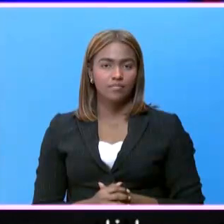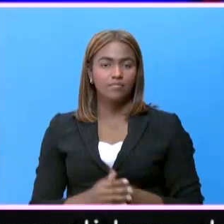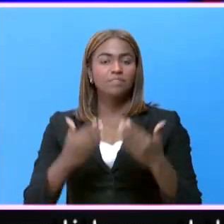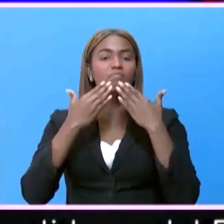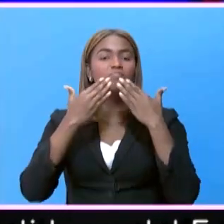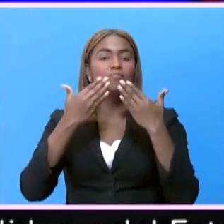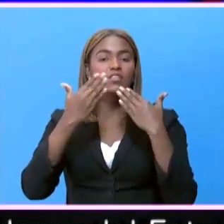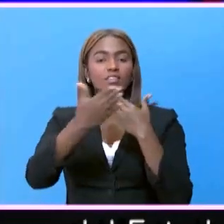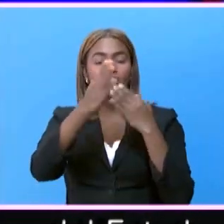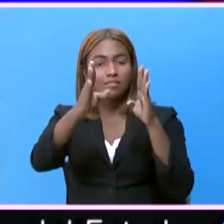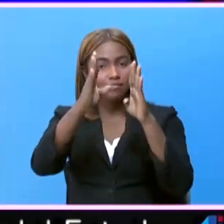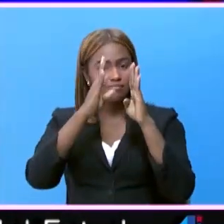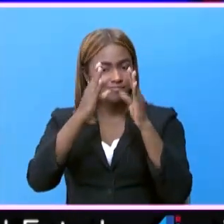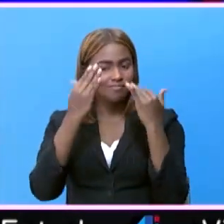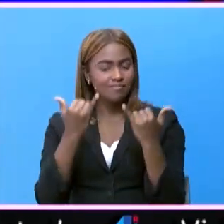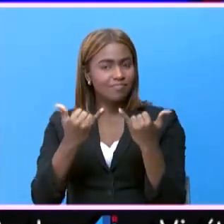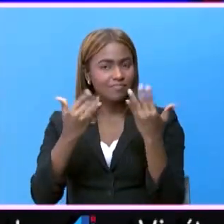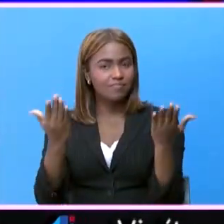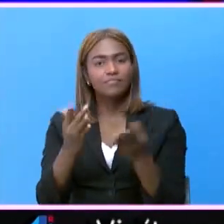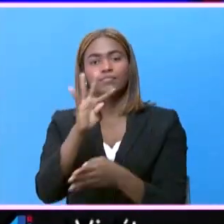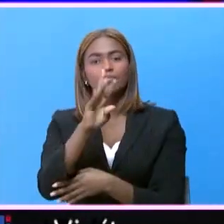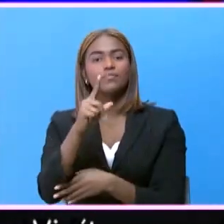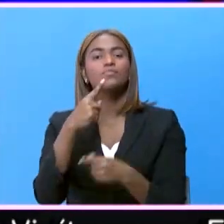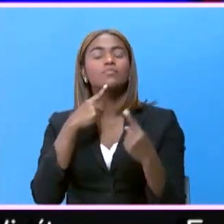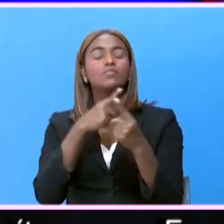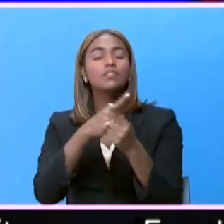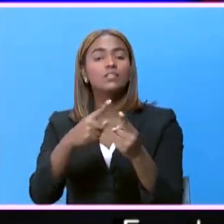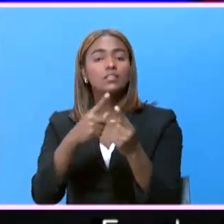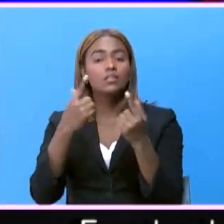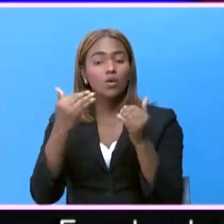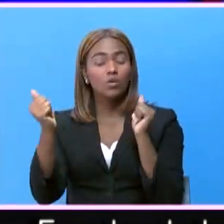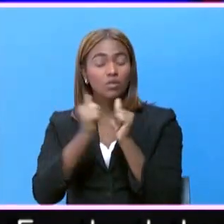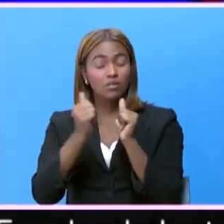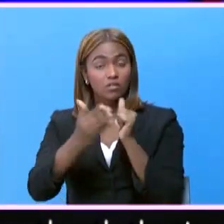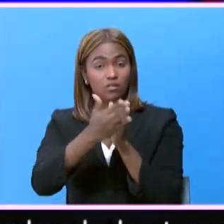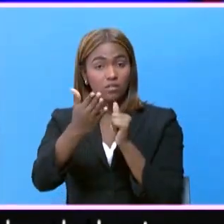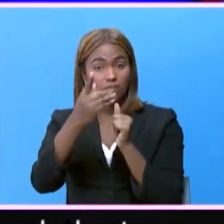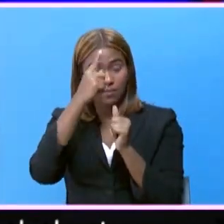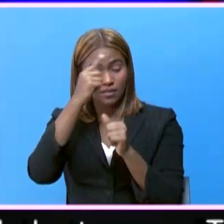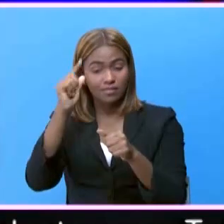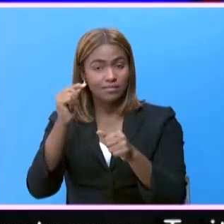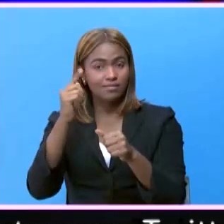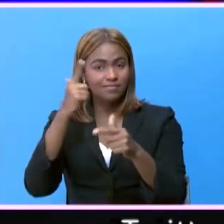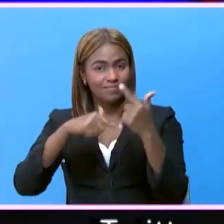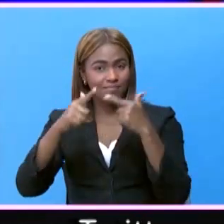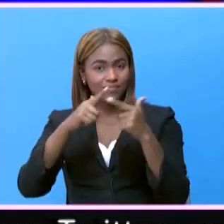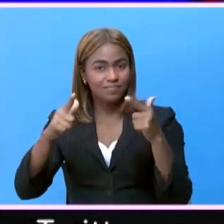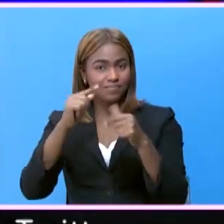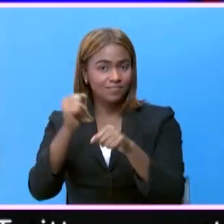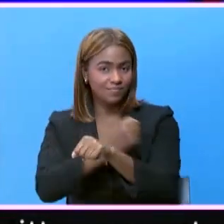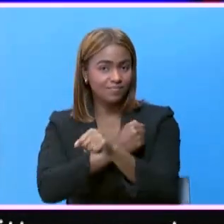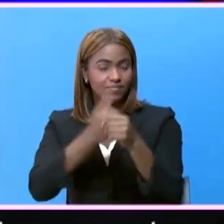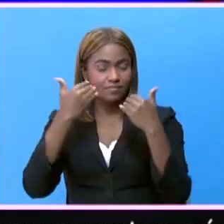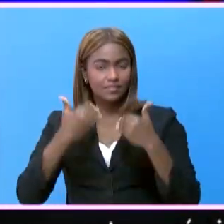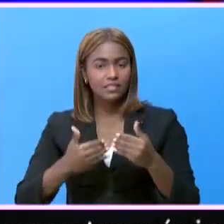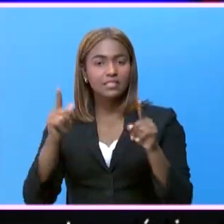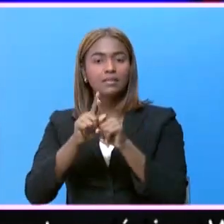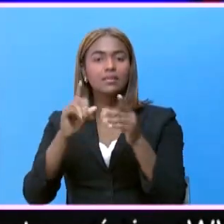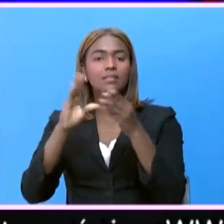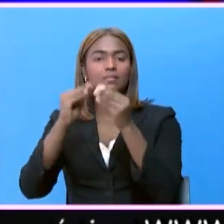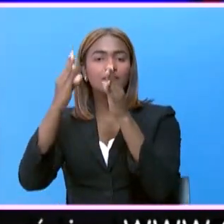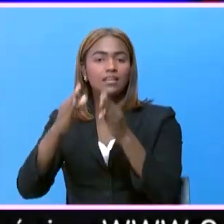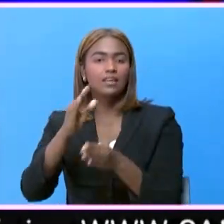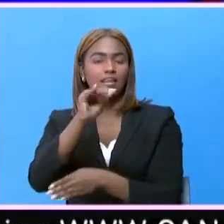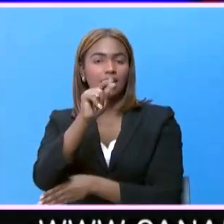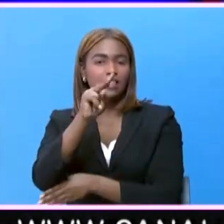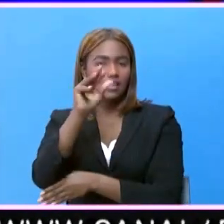Gracias por habernos acompañado en 4RD Noticias. Estuvieron con ustedes en Lengua de Señas, Suleyma García y quien les habla,